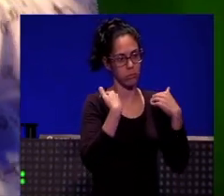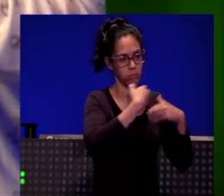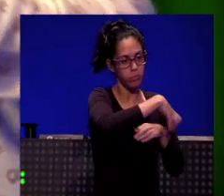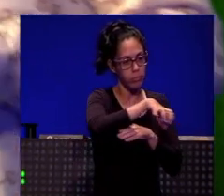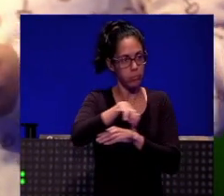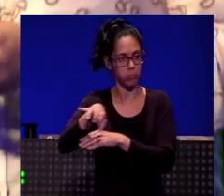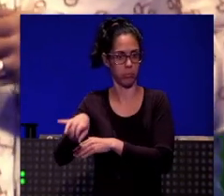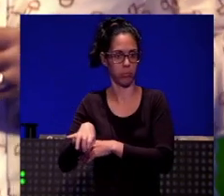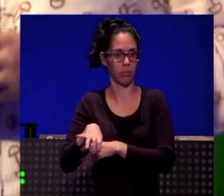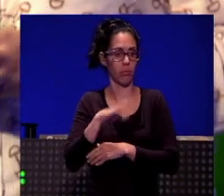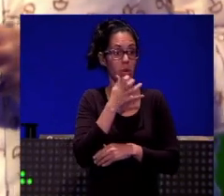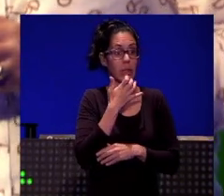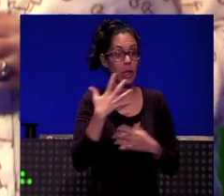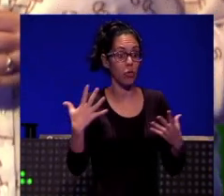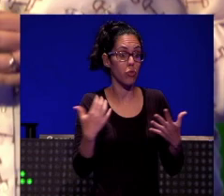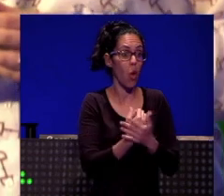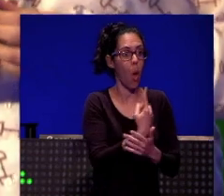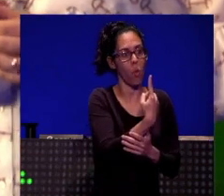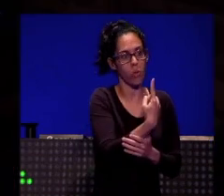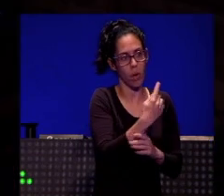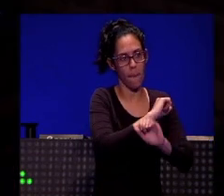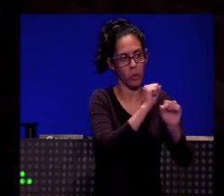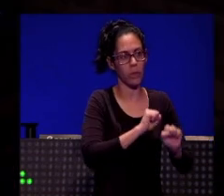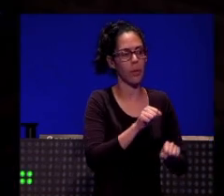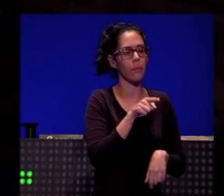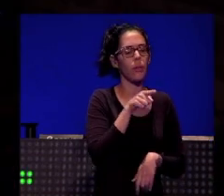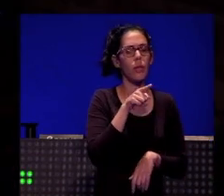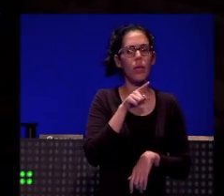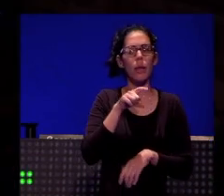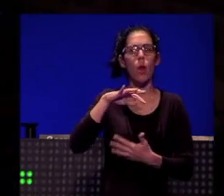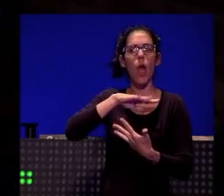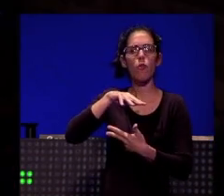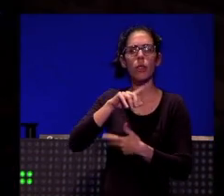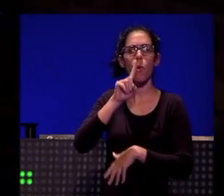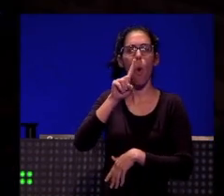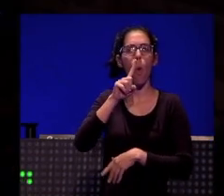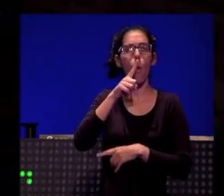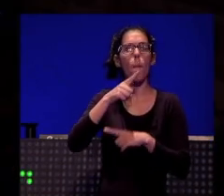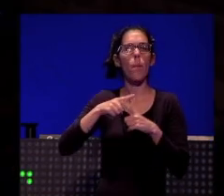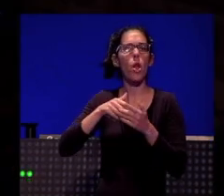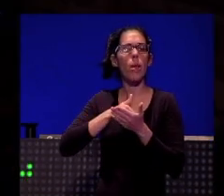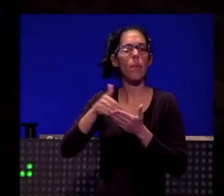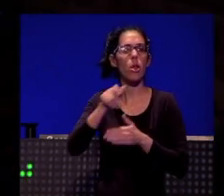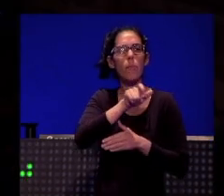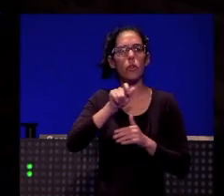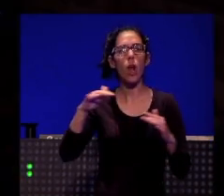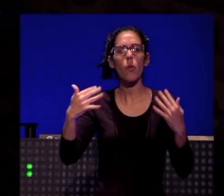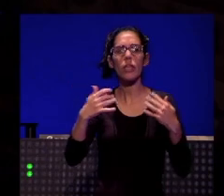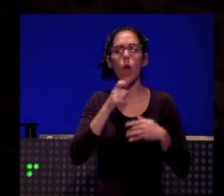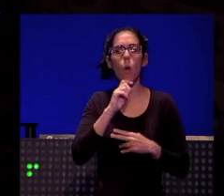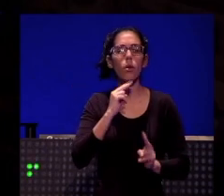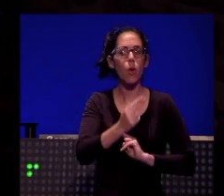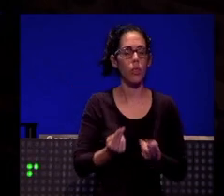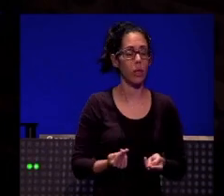el chiringuito se derrumba. informativos ¿cómo respondes a un millón y medio de audiencias? Pues es complicado